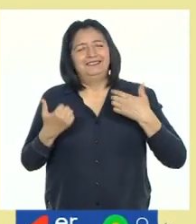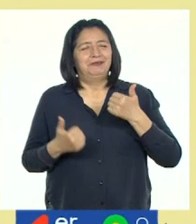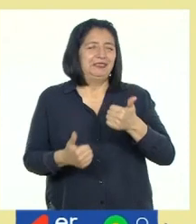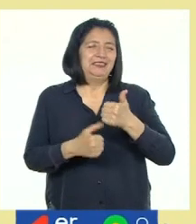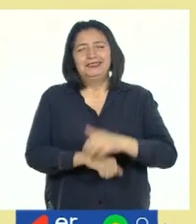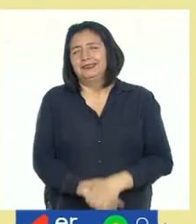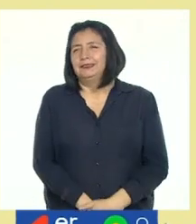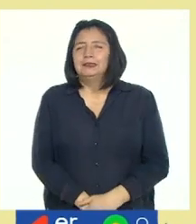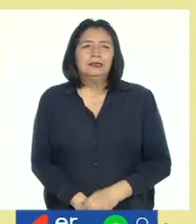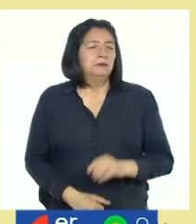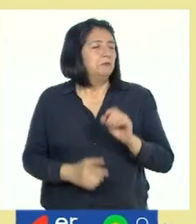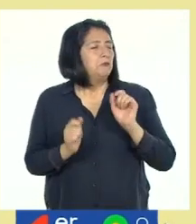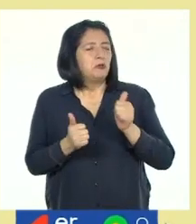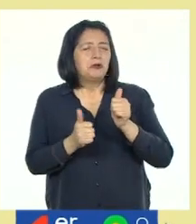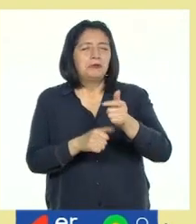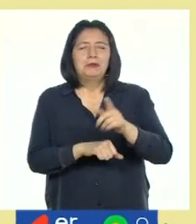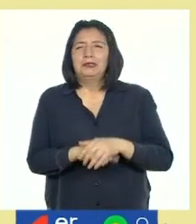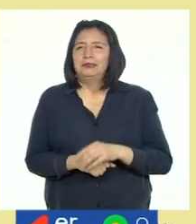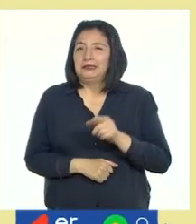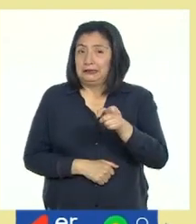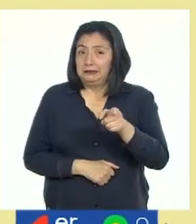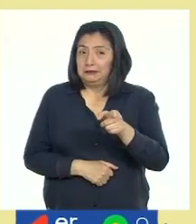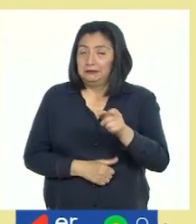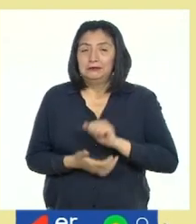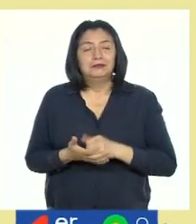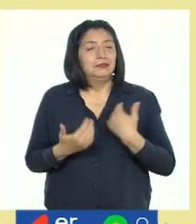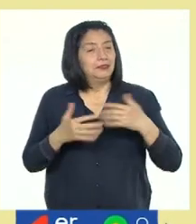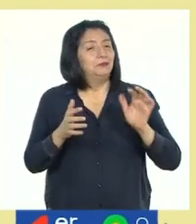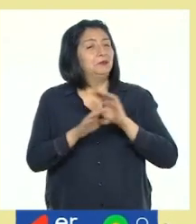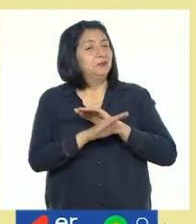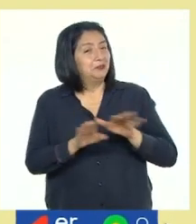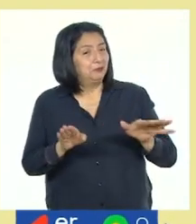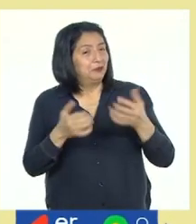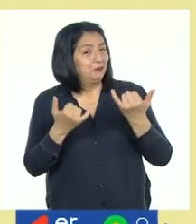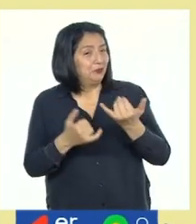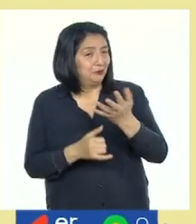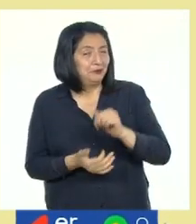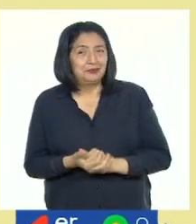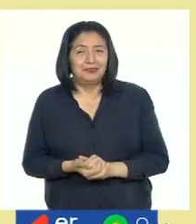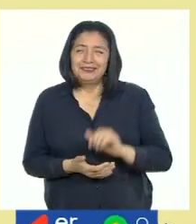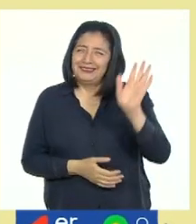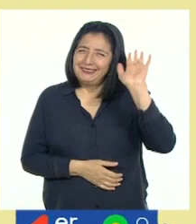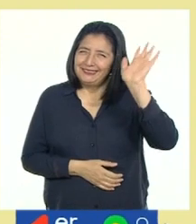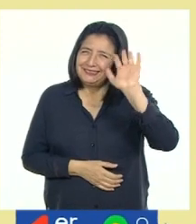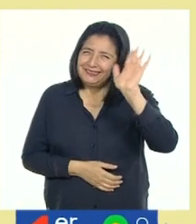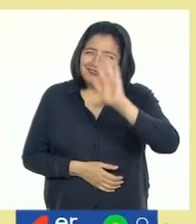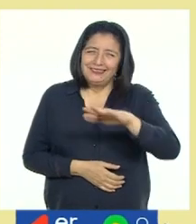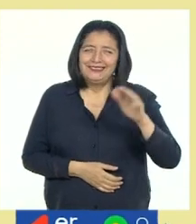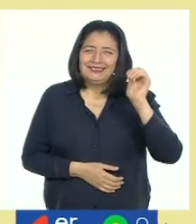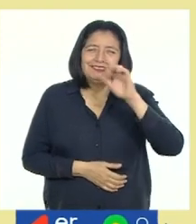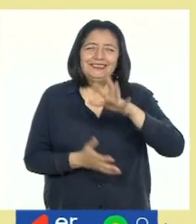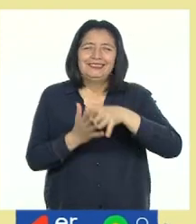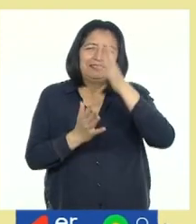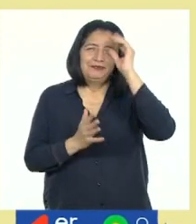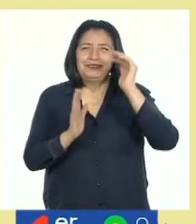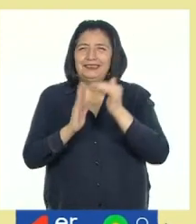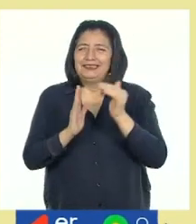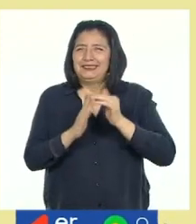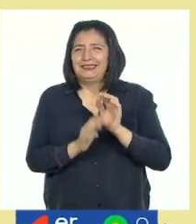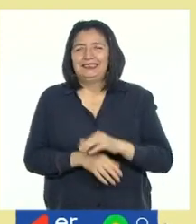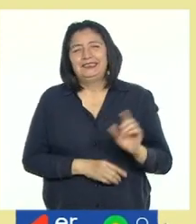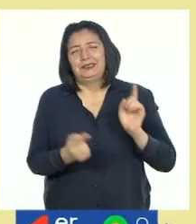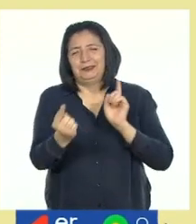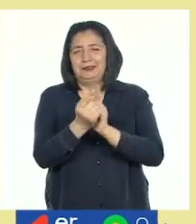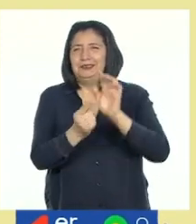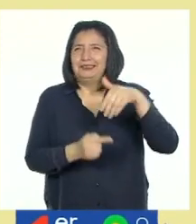bien. ¡Genial! Entonces, hemos terminado por hoy. ¡Chao, chicas y chicos de Aprendo en Casa!